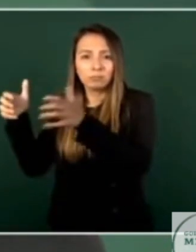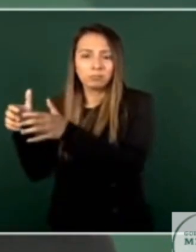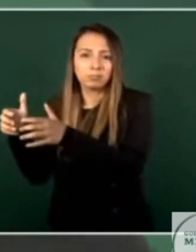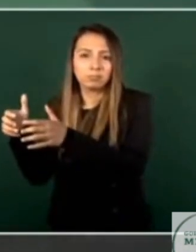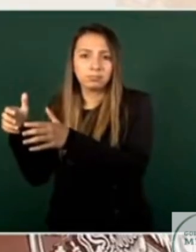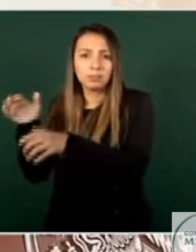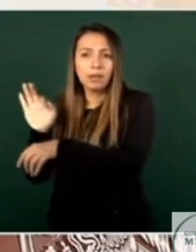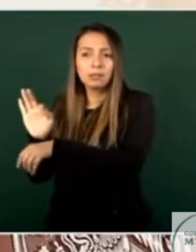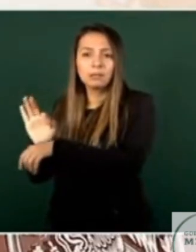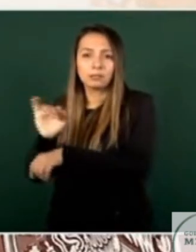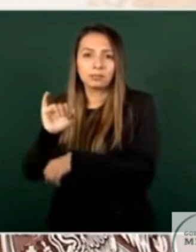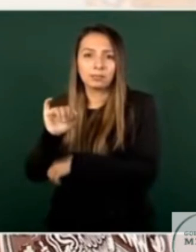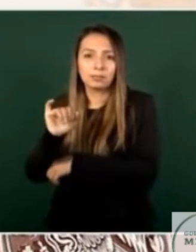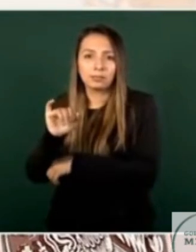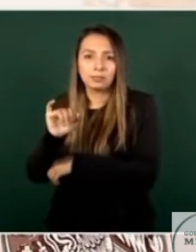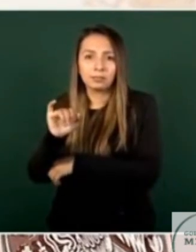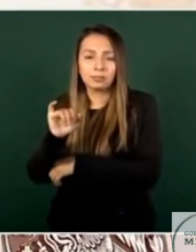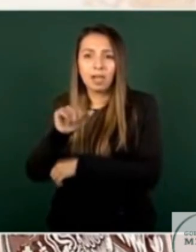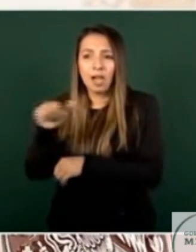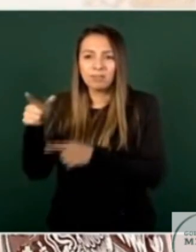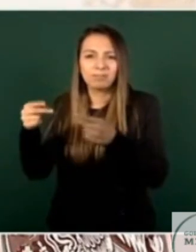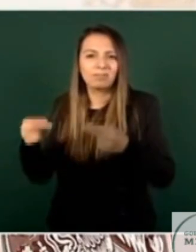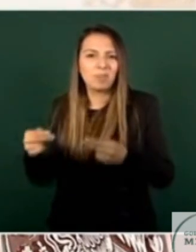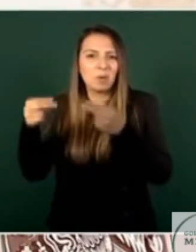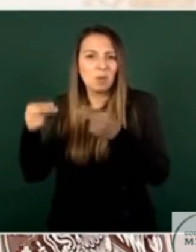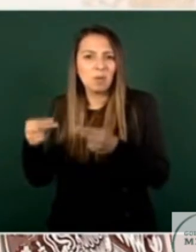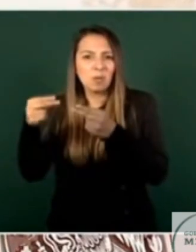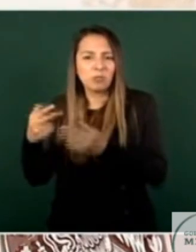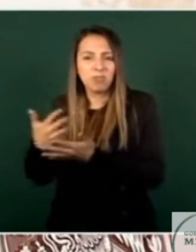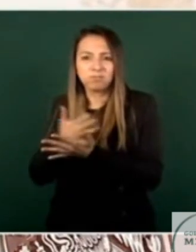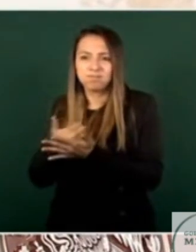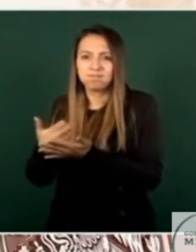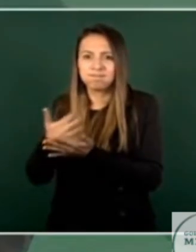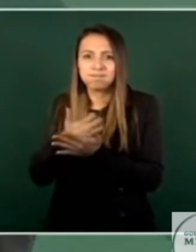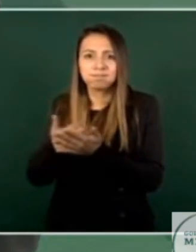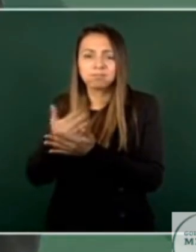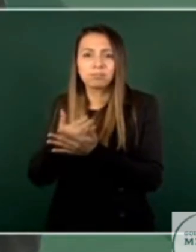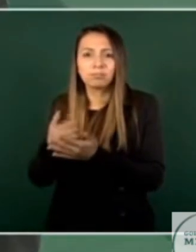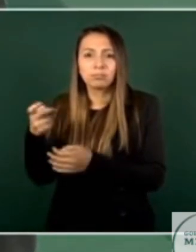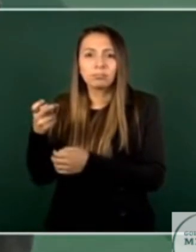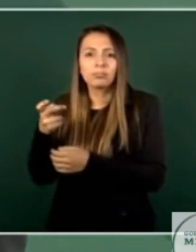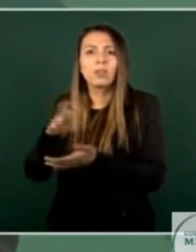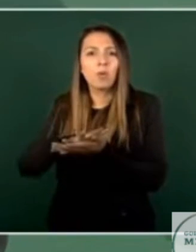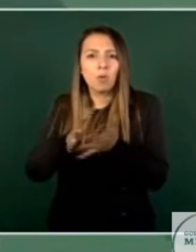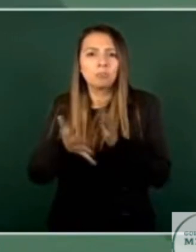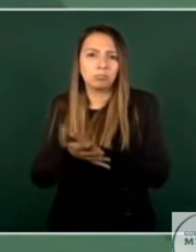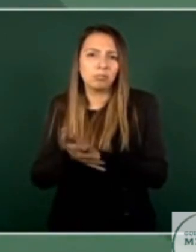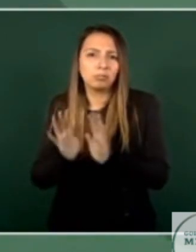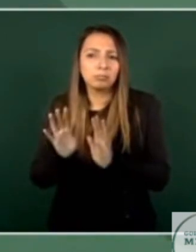a quienes hacen jugosos negocios al amparo del poder público a quienes se dedican a la corrupción